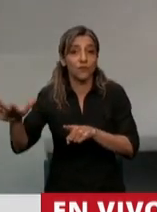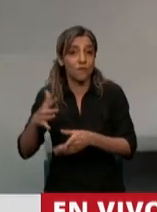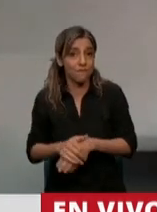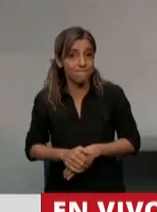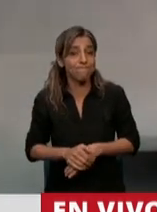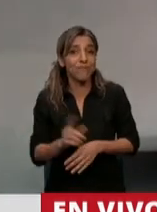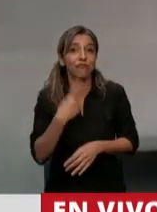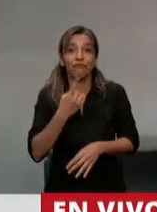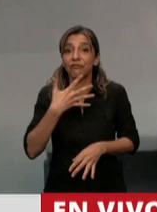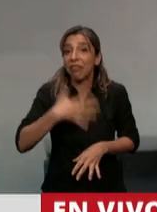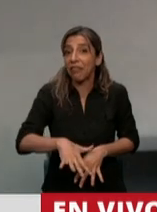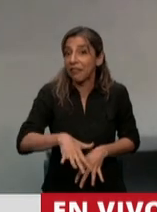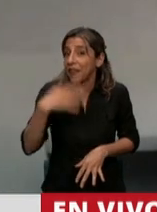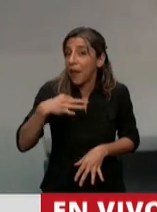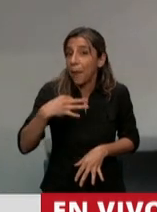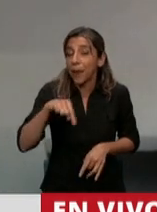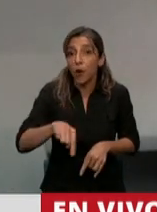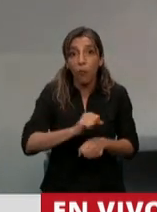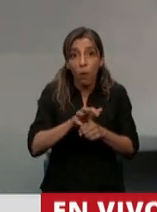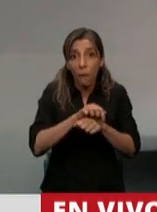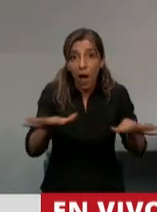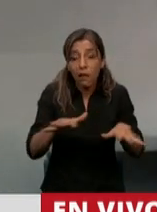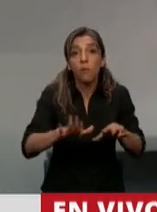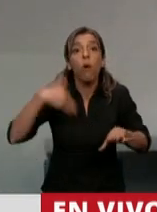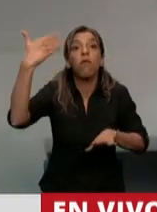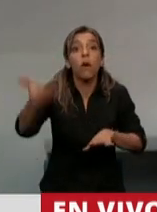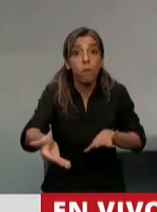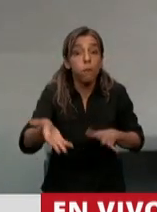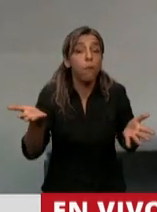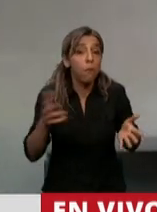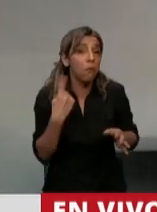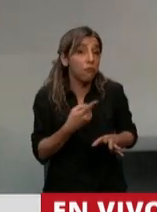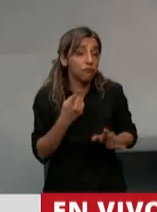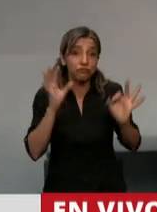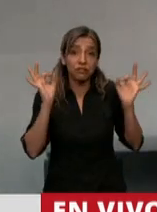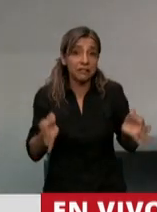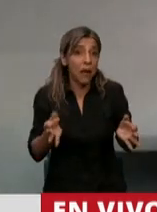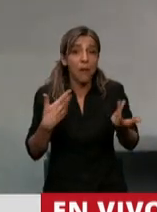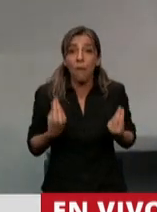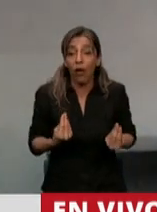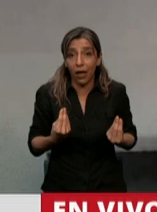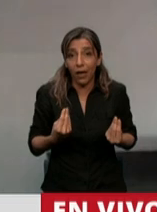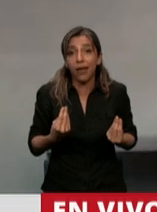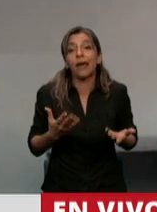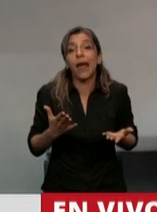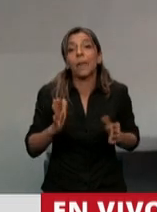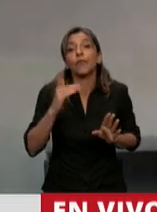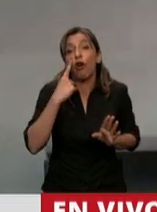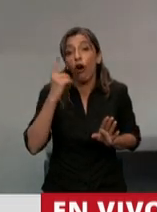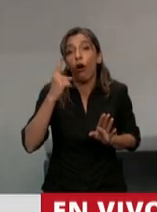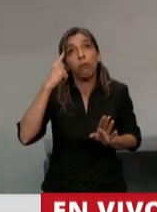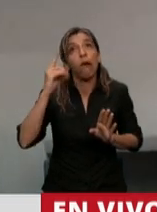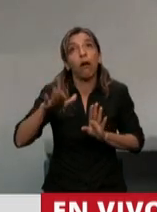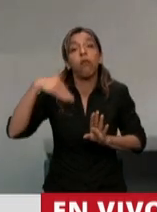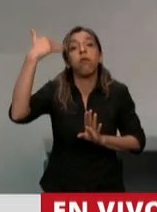No hay compartimentos estancos para pensar en la pospandemia cuando recién esté la vacuna o cosas